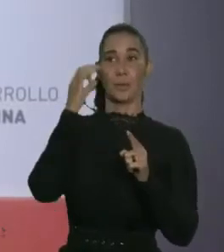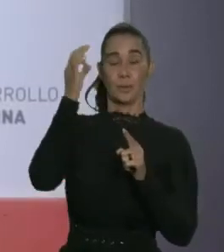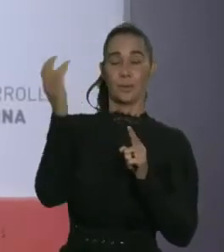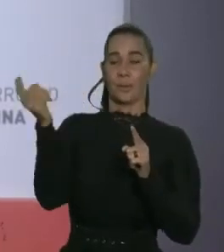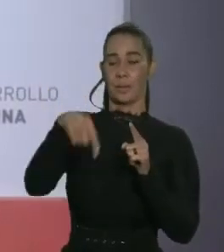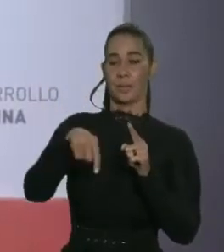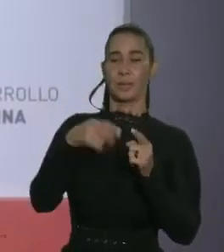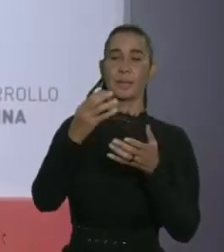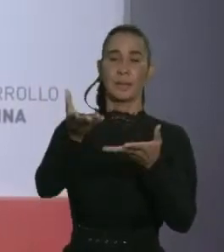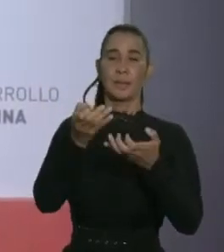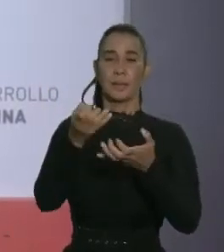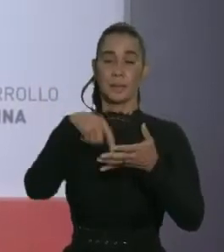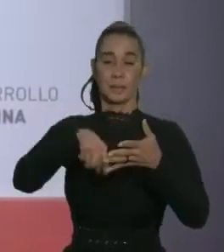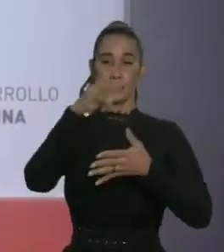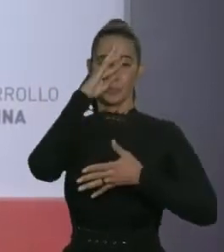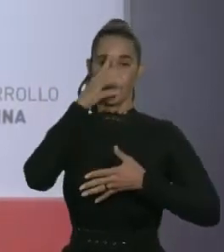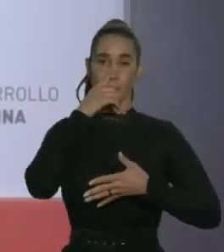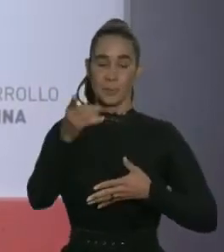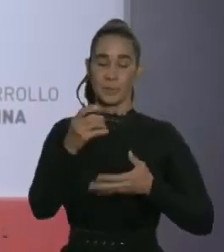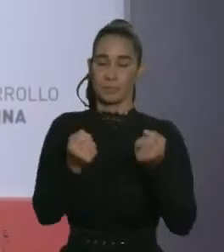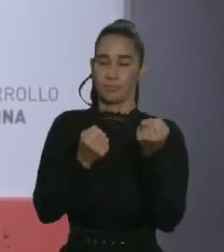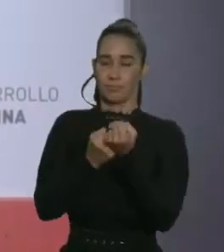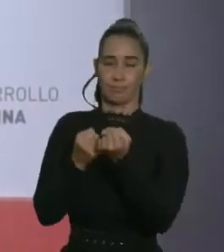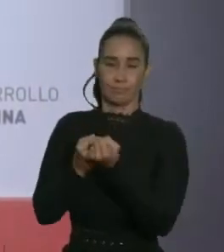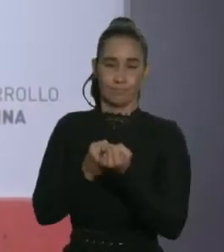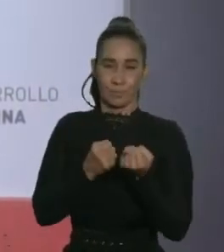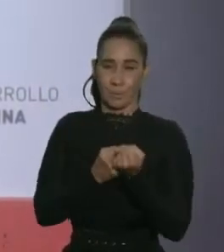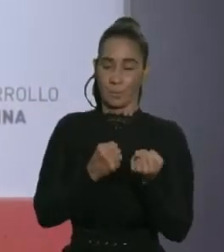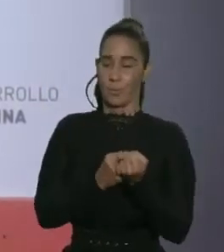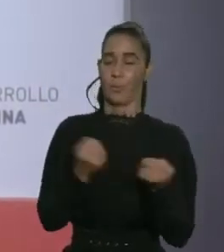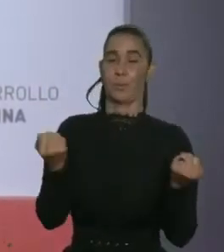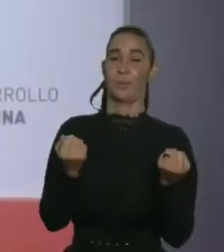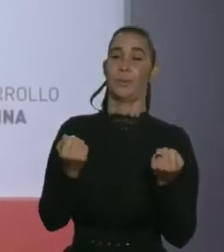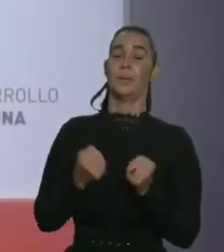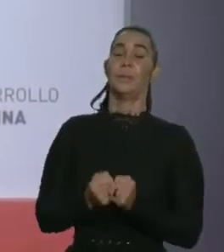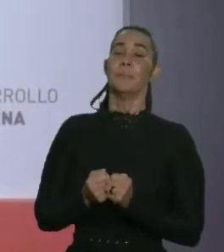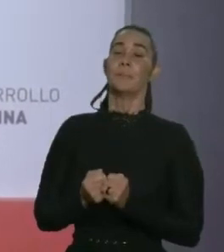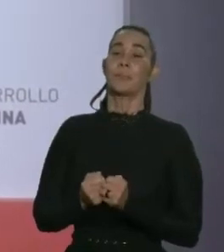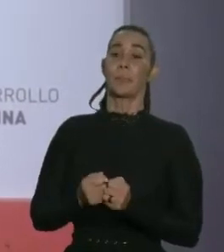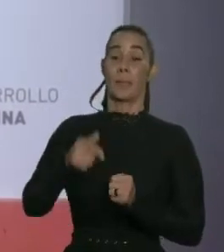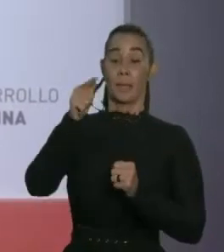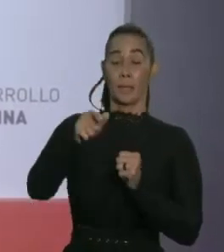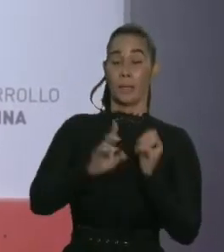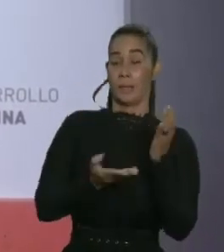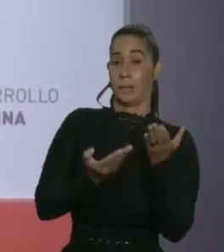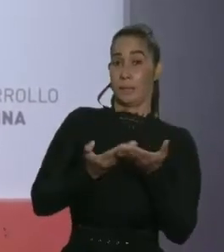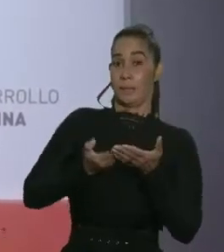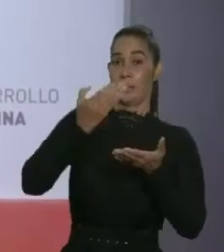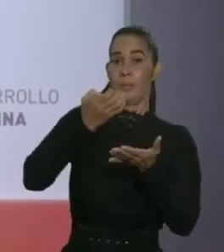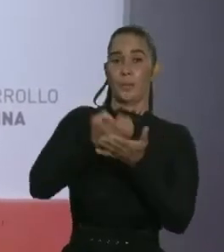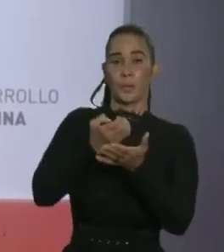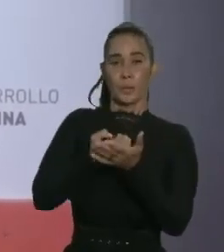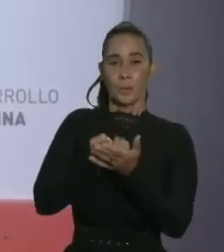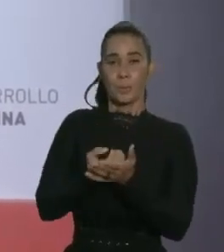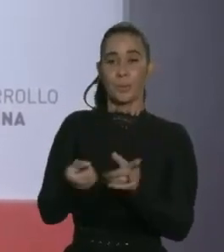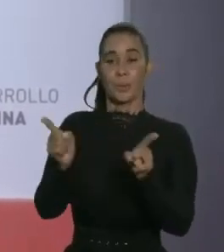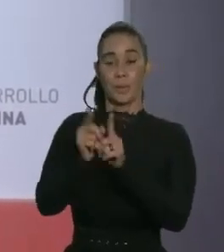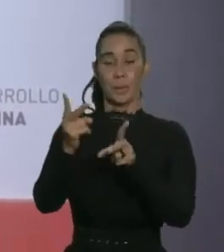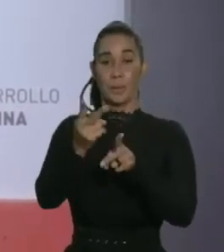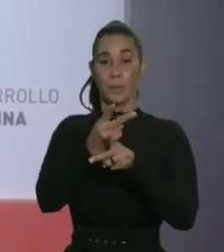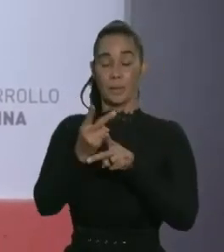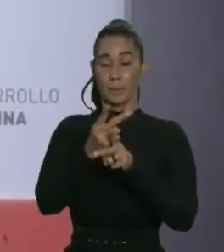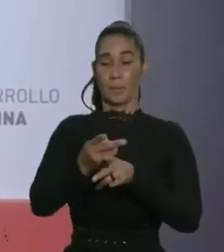la inversión en la República Dominicana que se apoya, como no podía ser de otra manera, en el crecimiento económico y en la seguridad